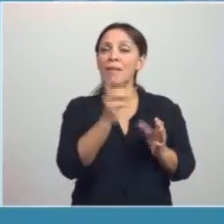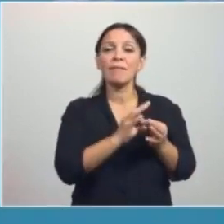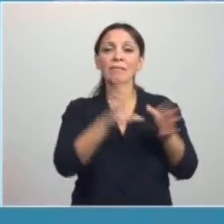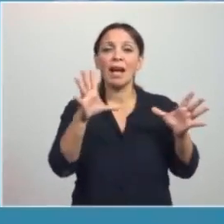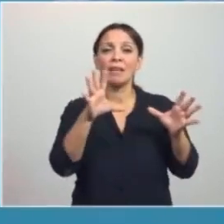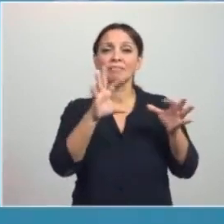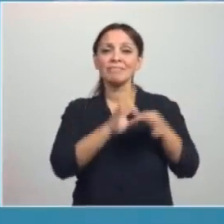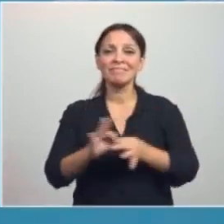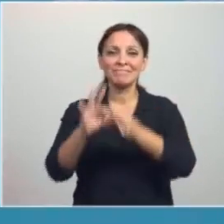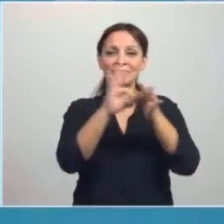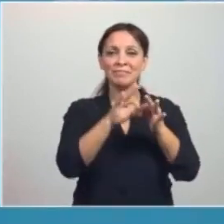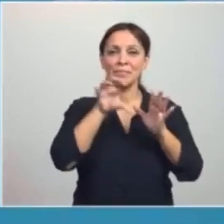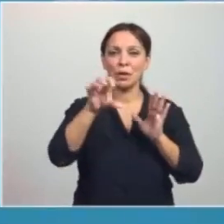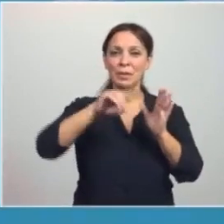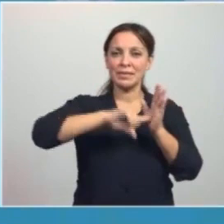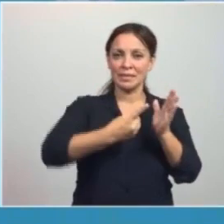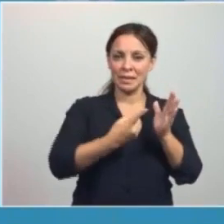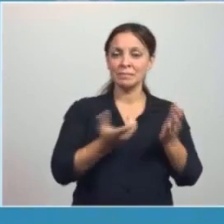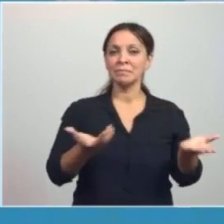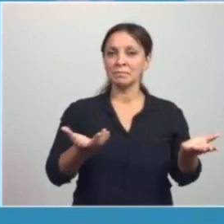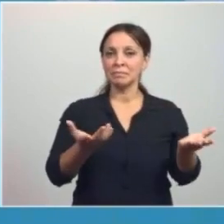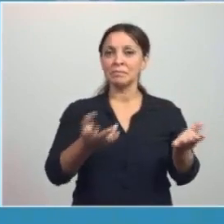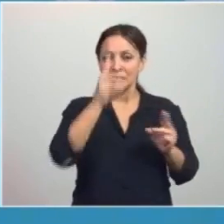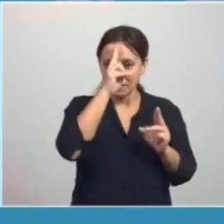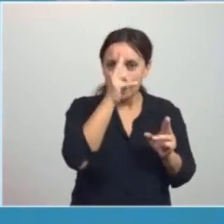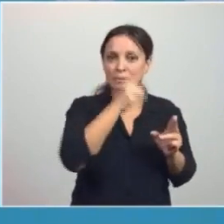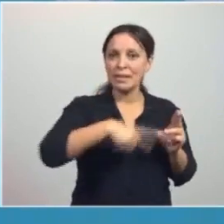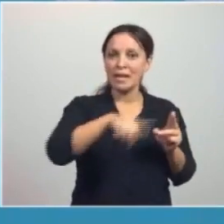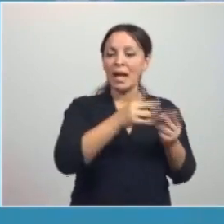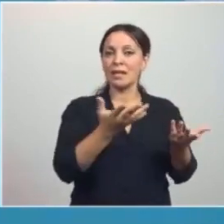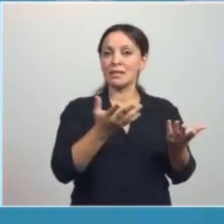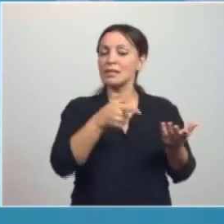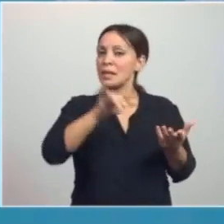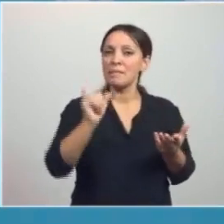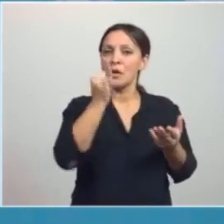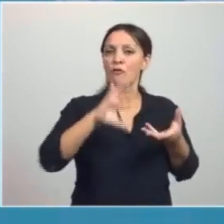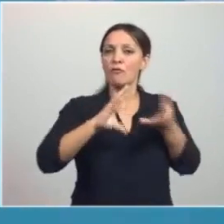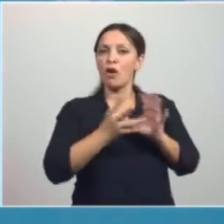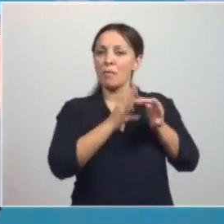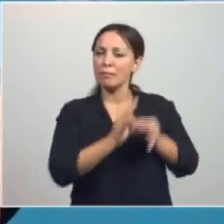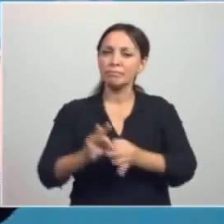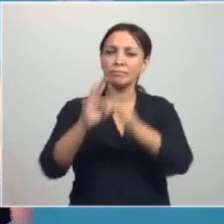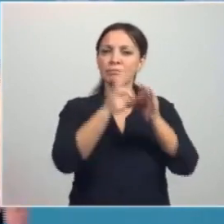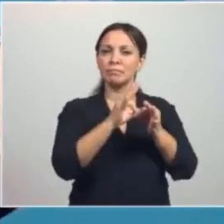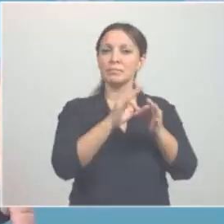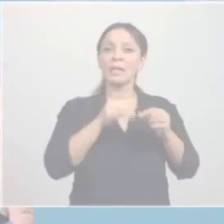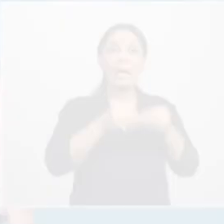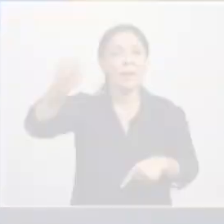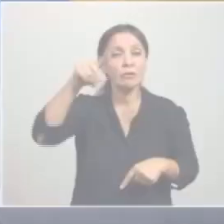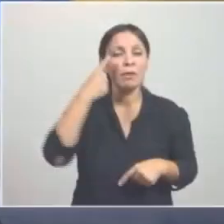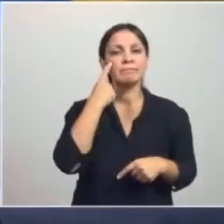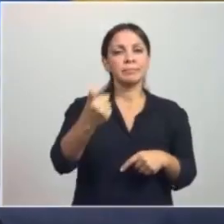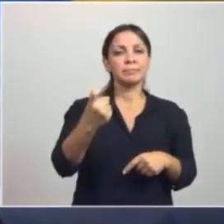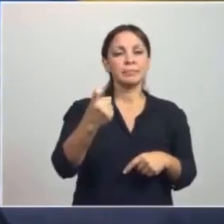que luchamos a nivel nacional para que se respete, porque no hay mejor federalismo que el que empieza por casa.